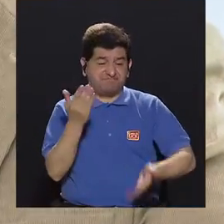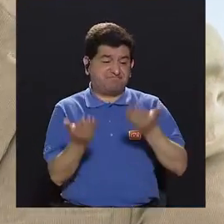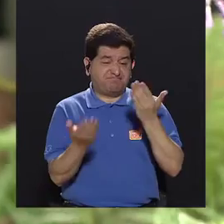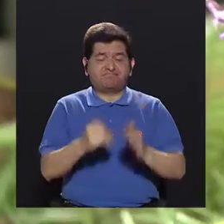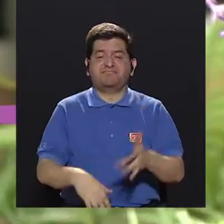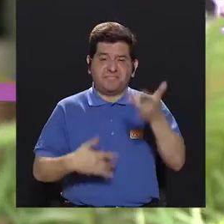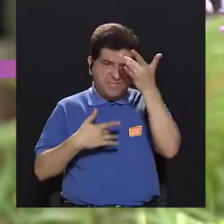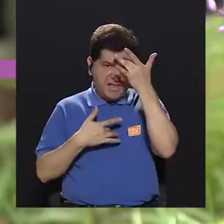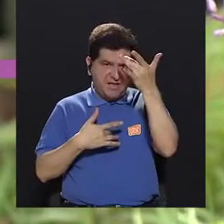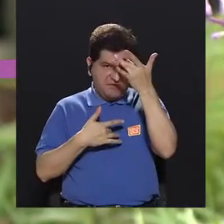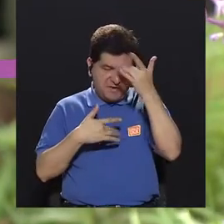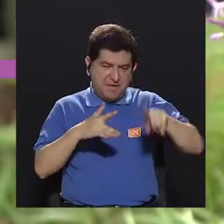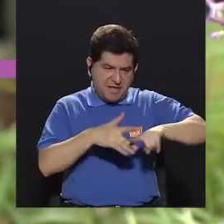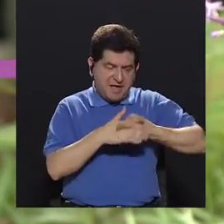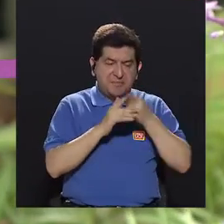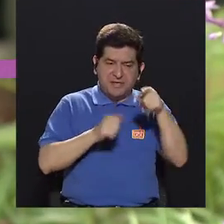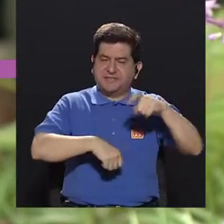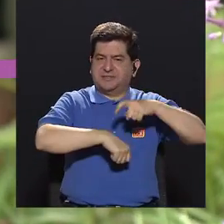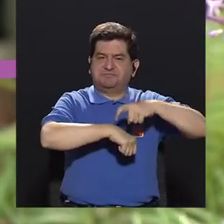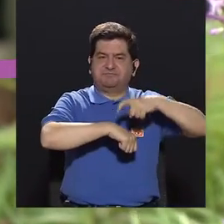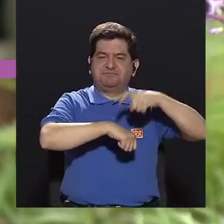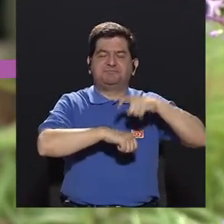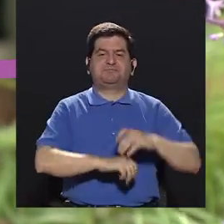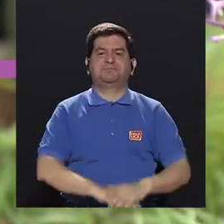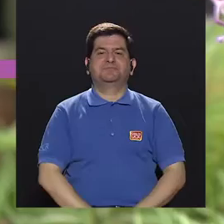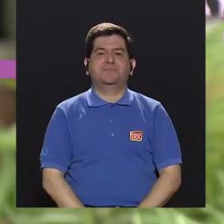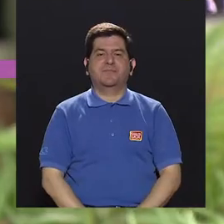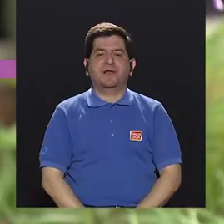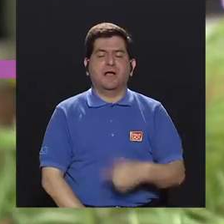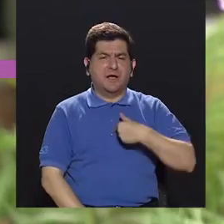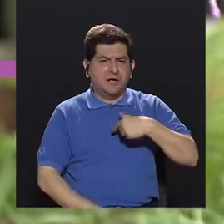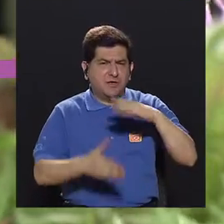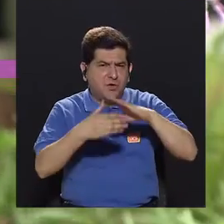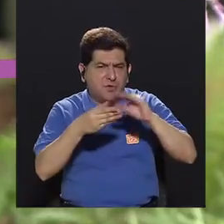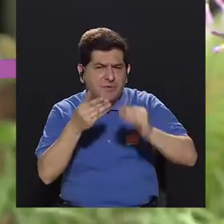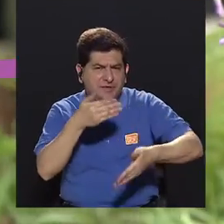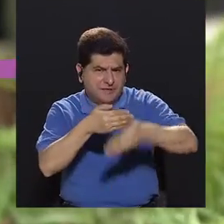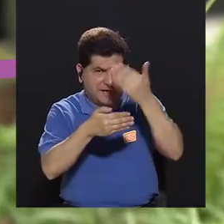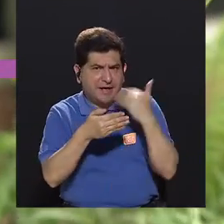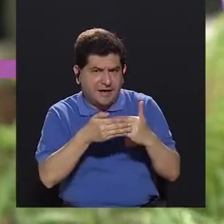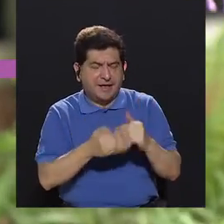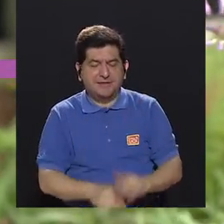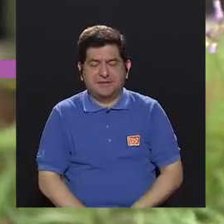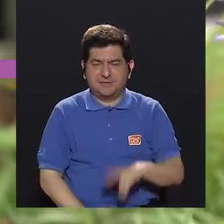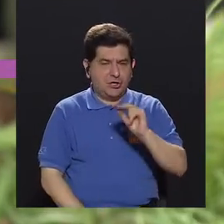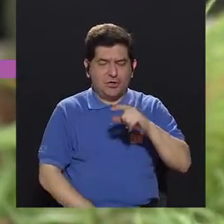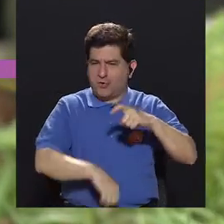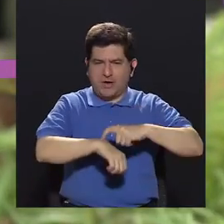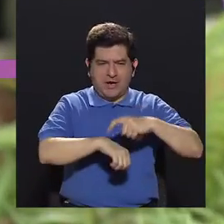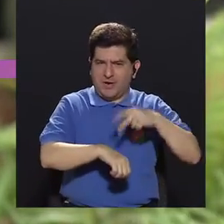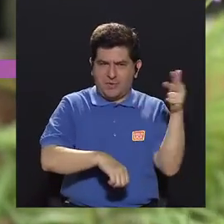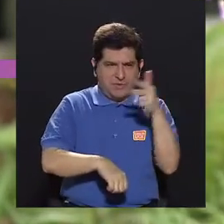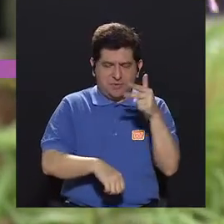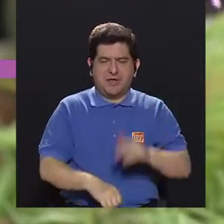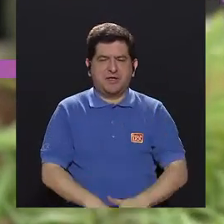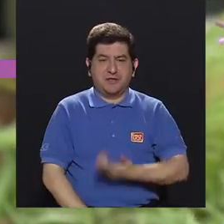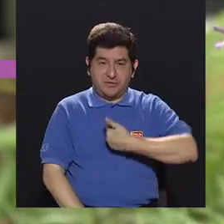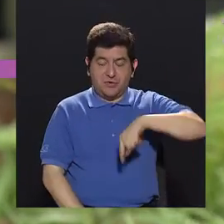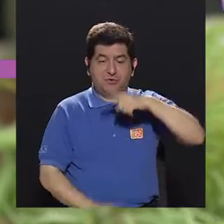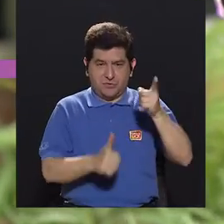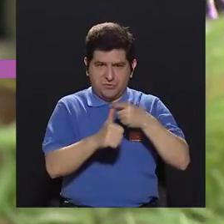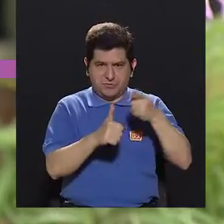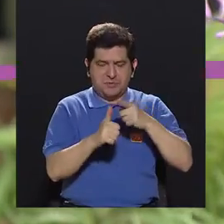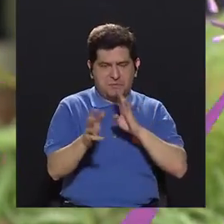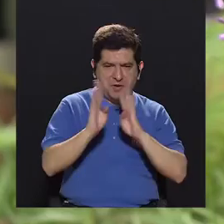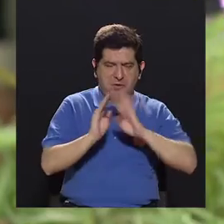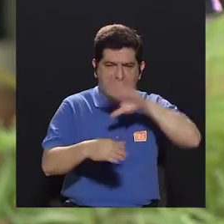decir, de las enfermedades empiezan ahí. Te comentaba al principio también, fuera de cámaras, porque estuvimos poniéndonos en